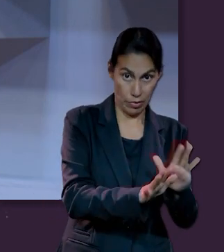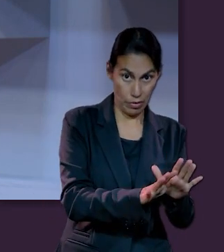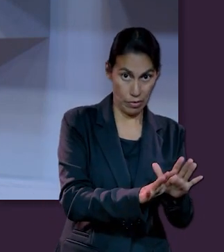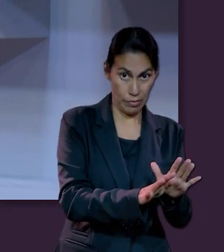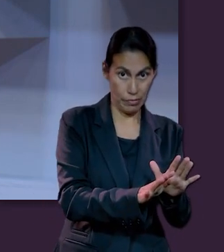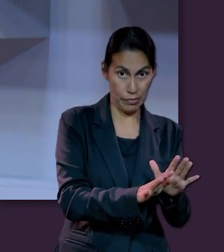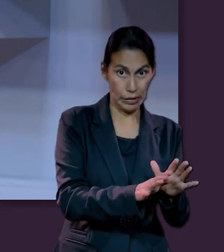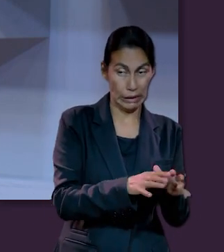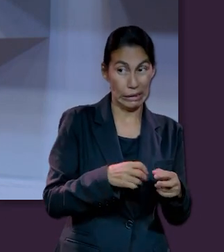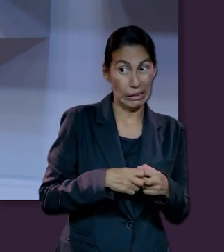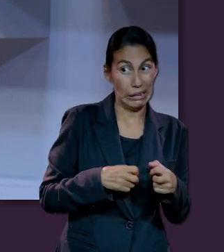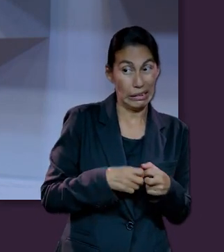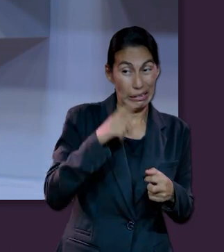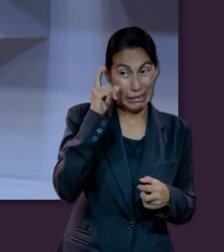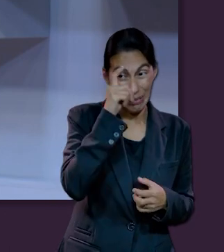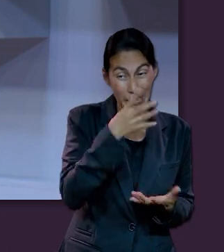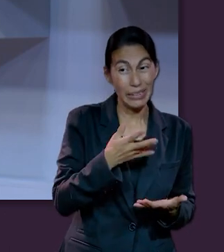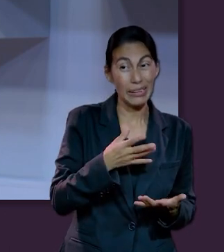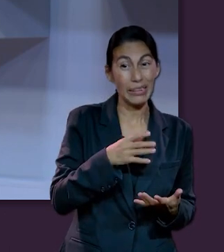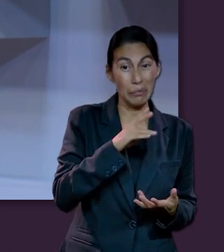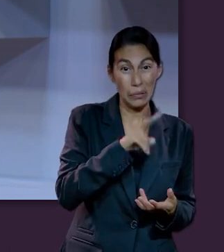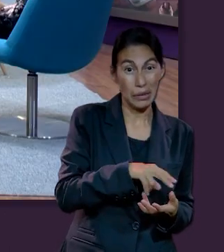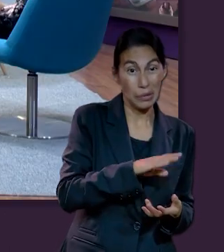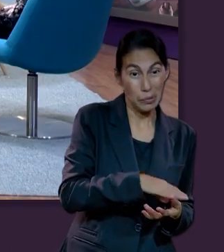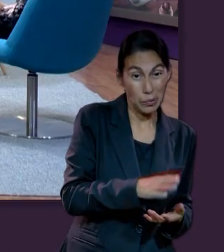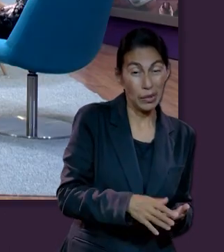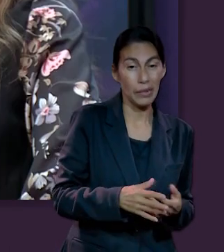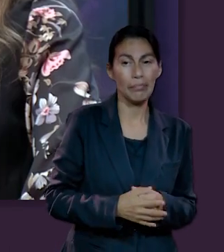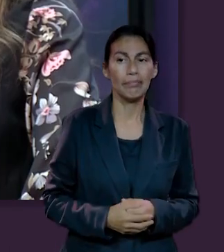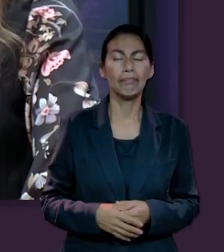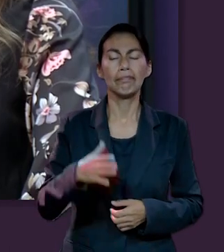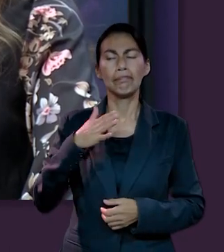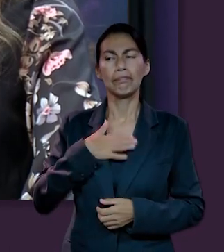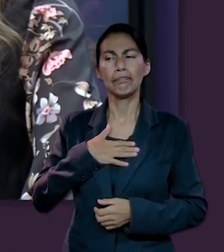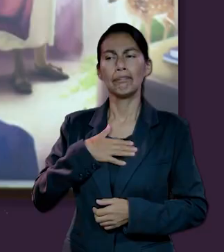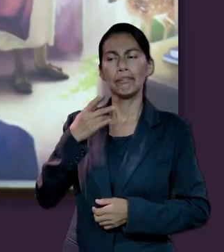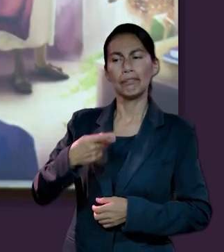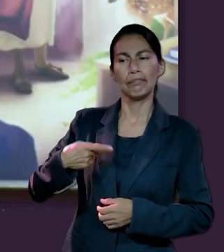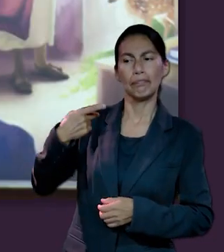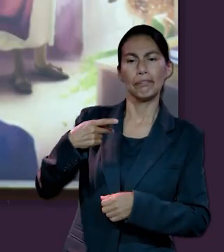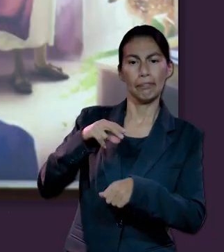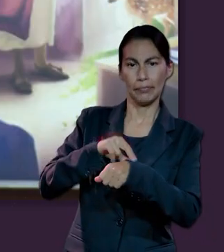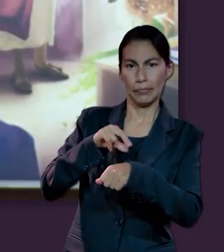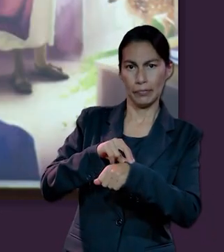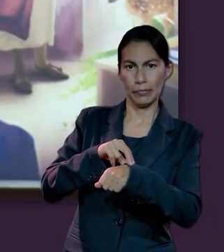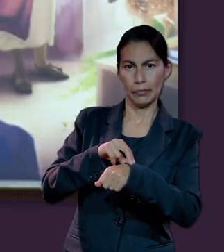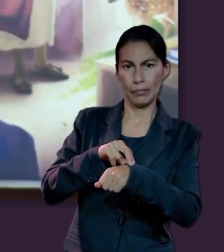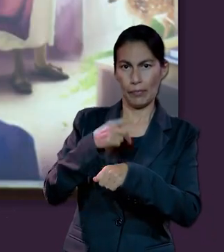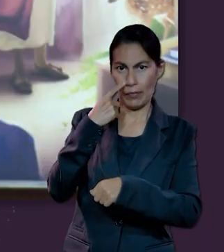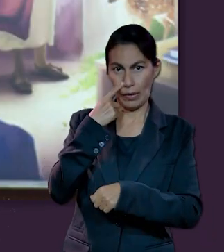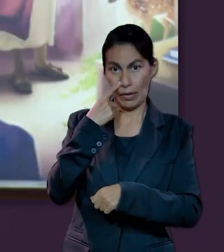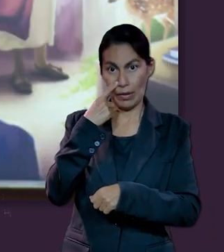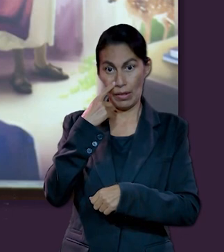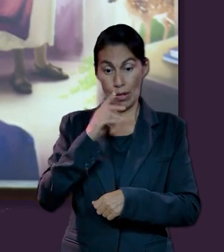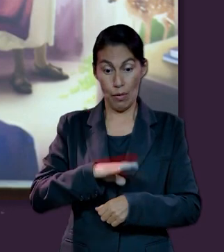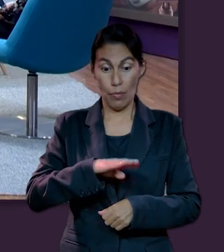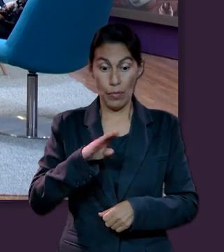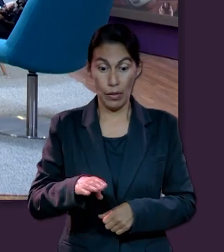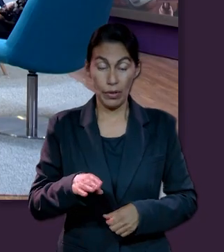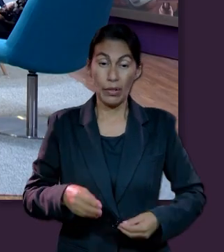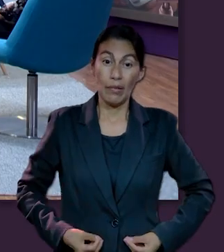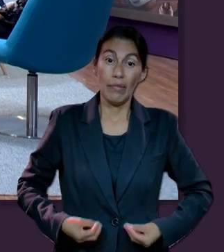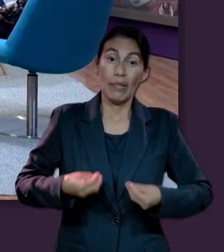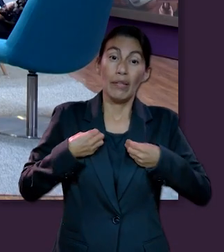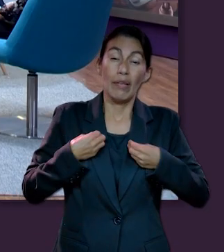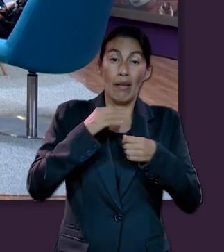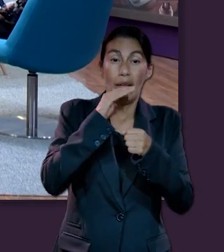Porque sería un poquito desesperanzador si esto fuera así. Si me preguntas como médico, la muerte es el final